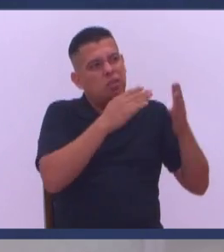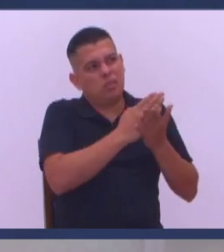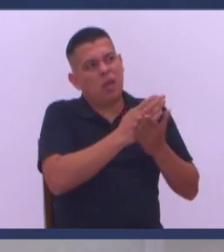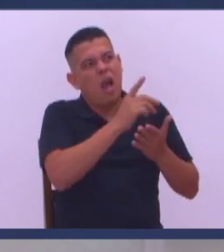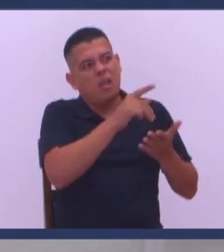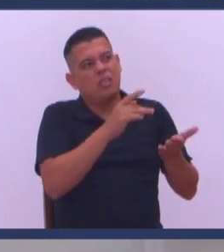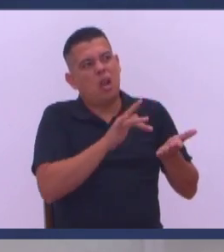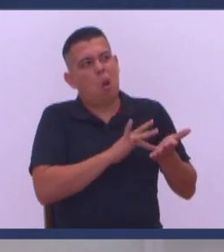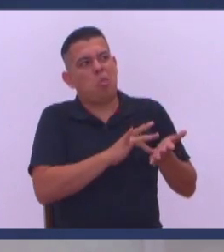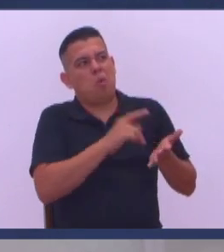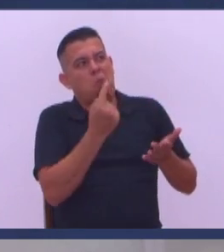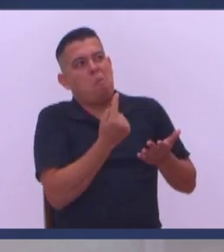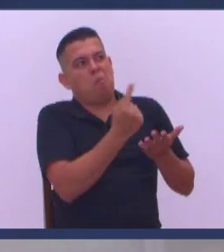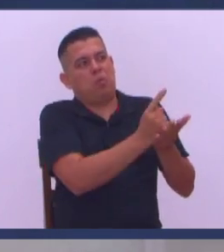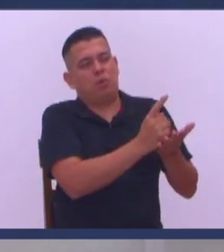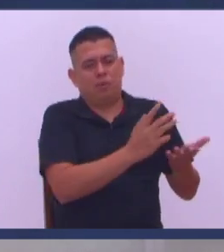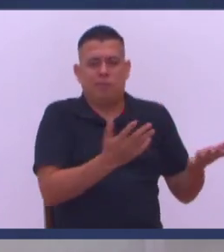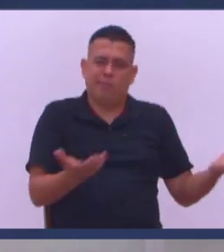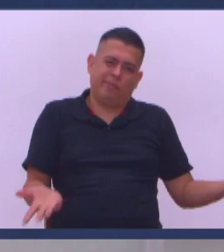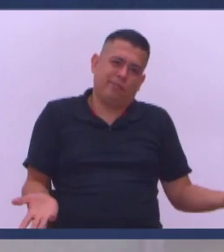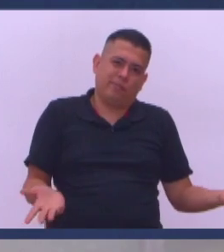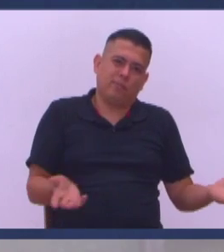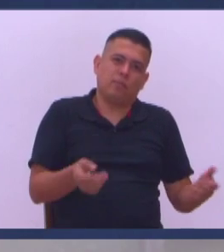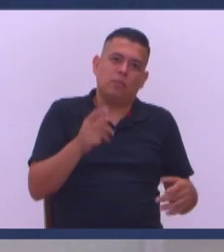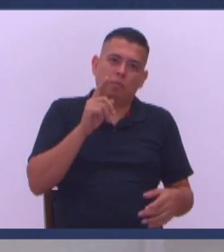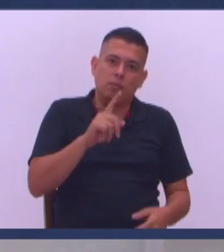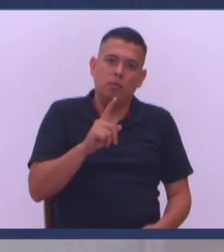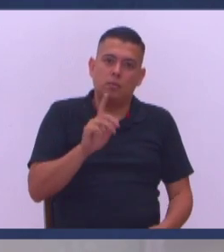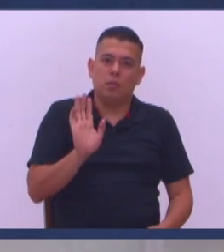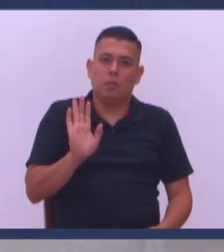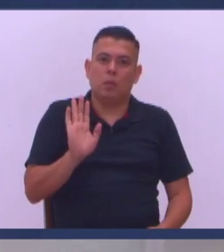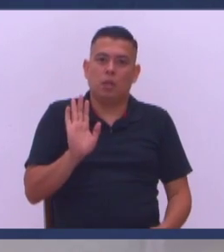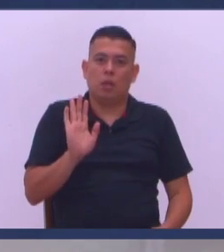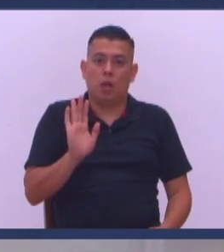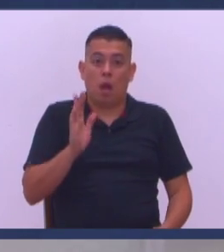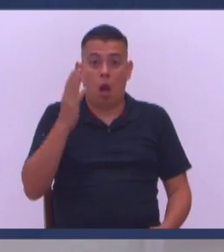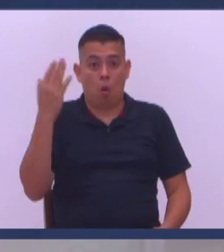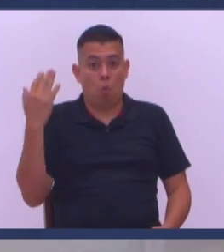pasan Para los débiles No papá Tu dama No te deja